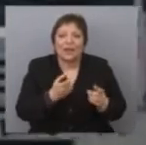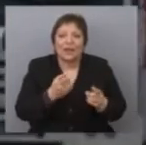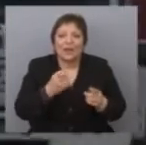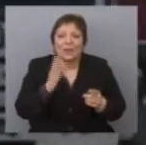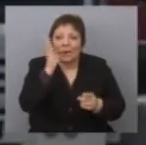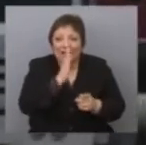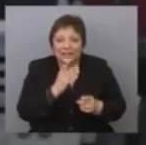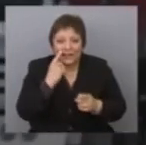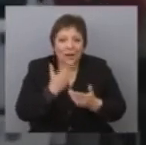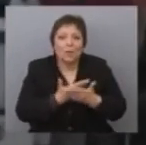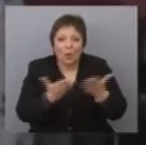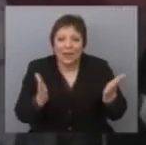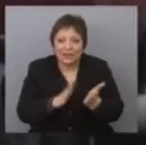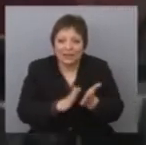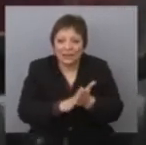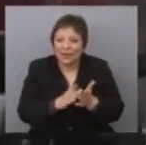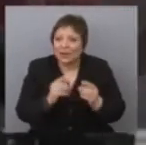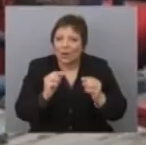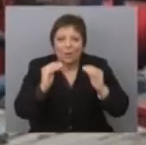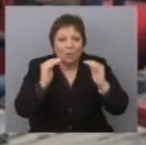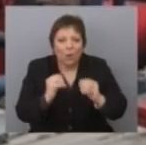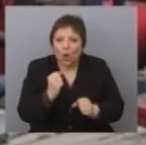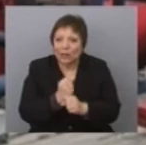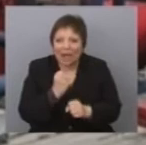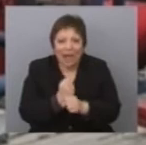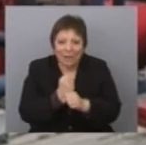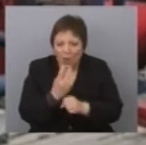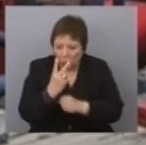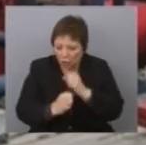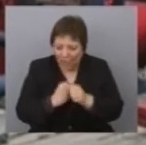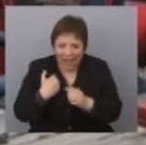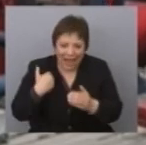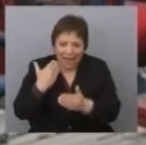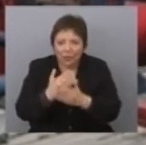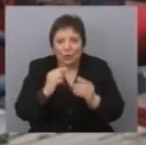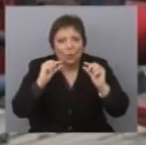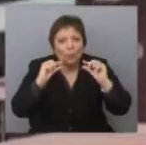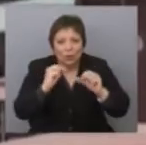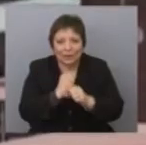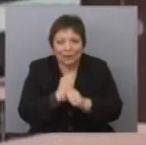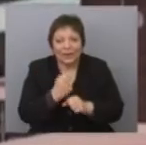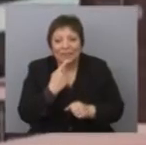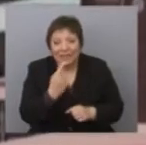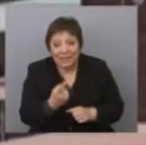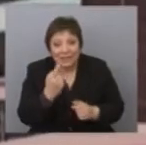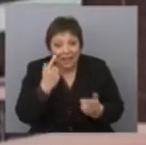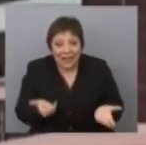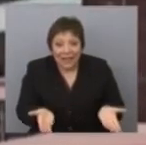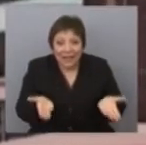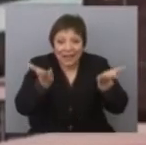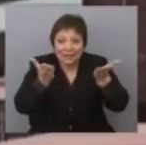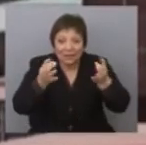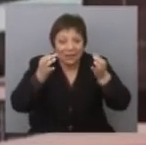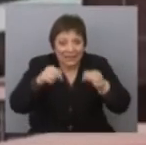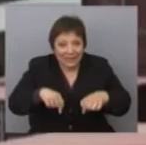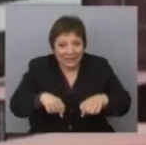Brasil ha dado muestras de un bajo desempeño económico en los últimos dos años. Según las previsiones de los analistas, su crecimiento quedará este